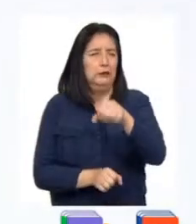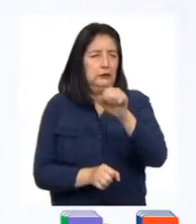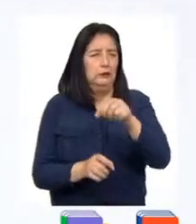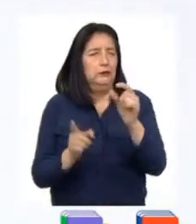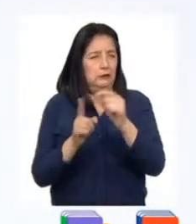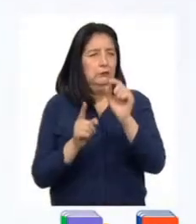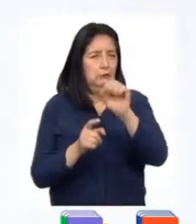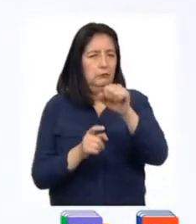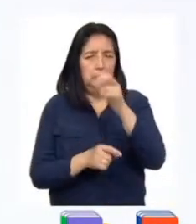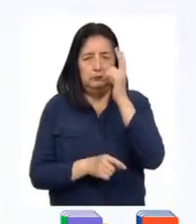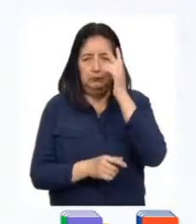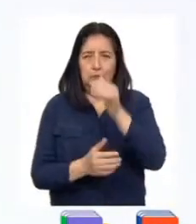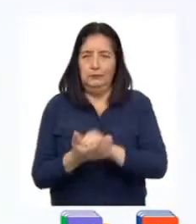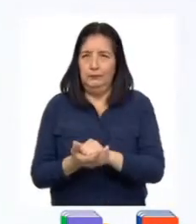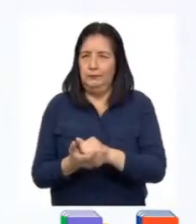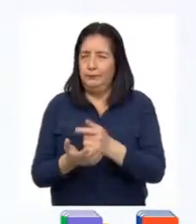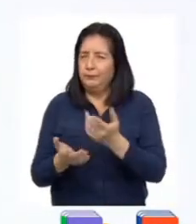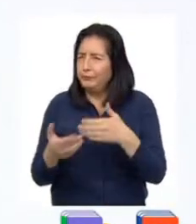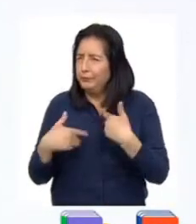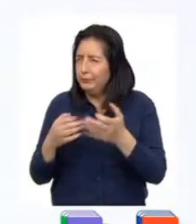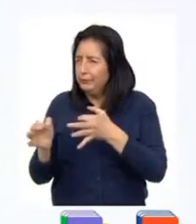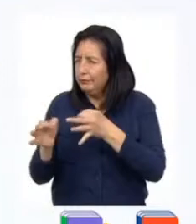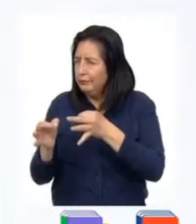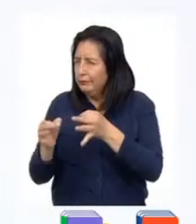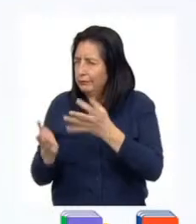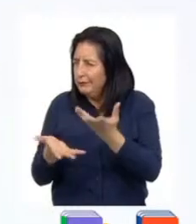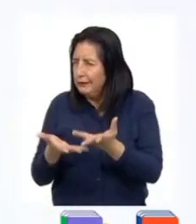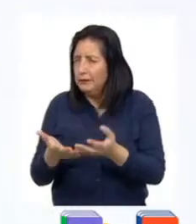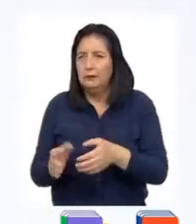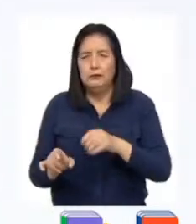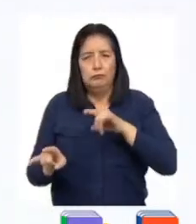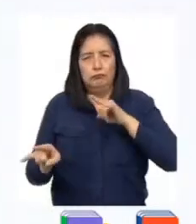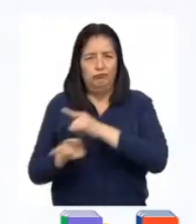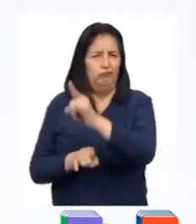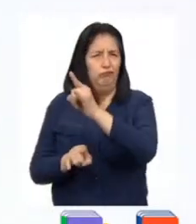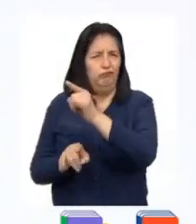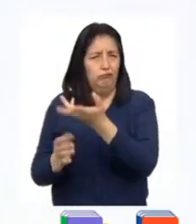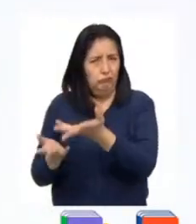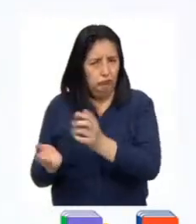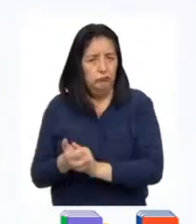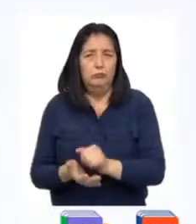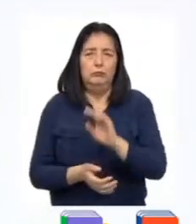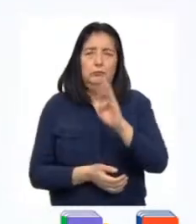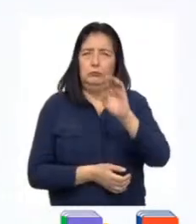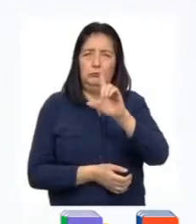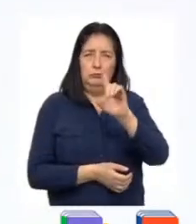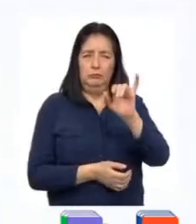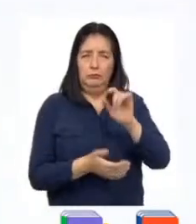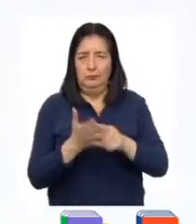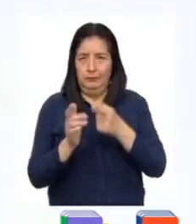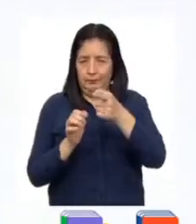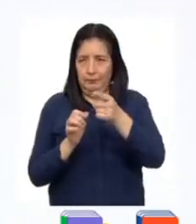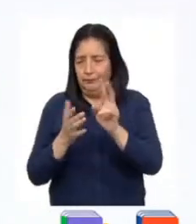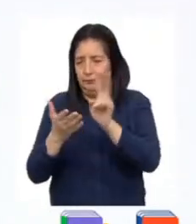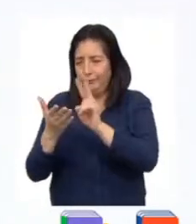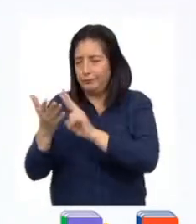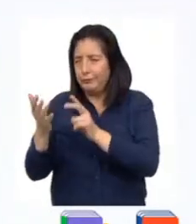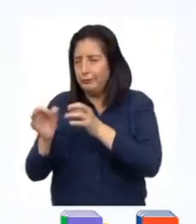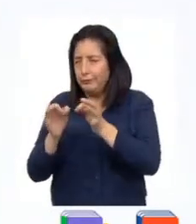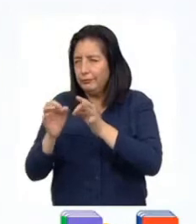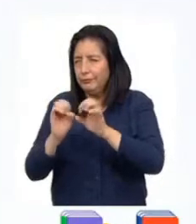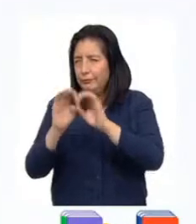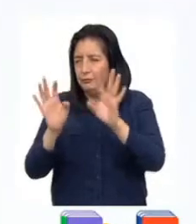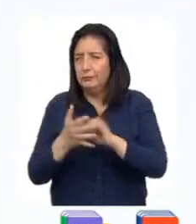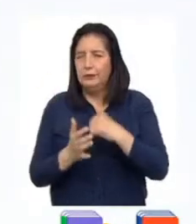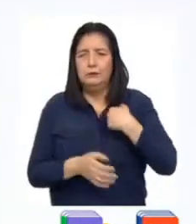últimamente. ¿Podría darnos la definición exacta de bullying? Voy a leerles una explicación muy clara que encontré